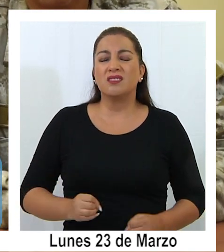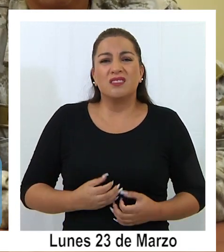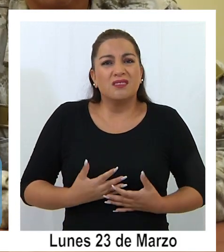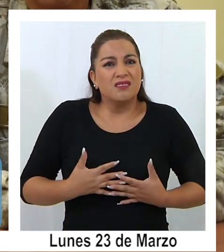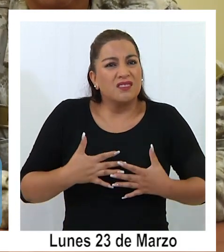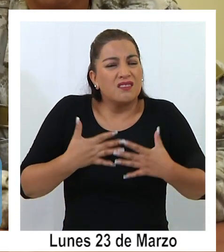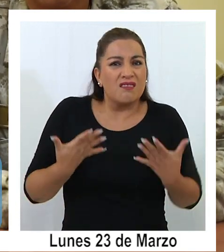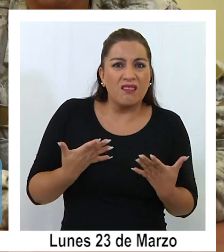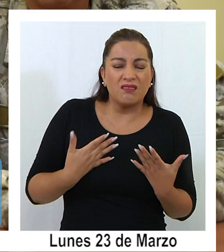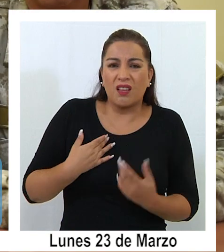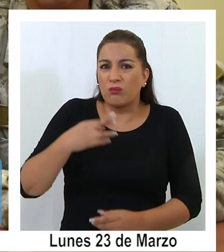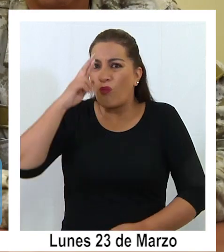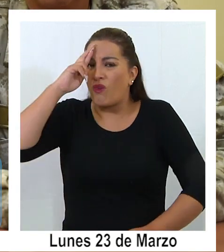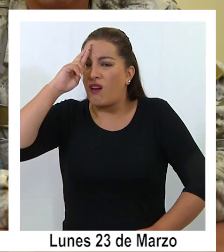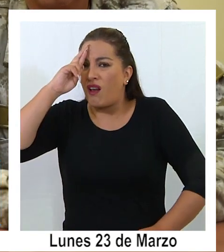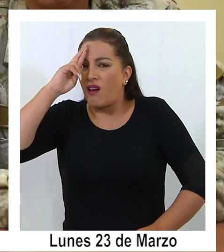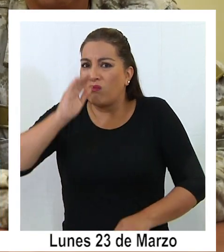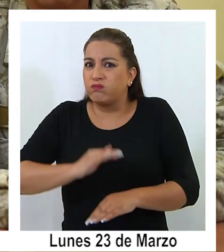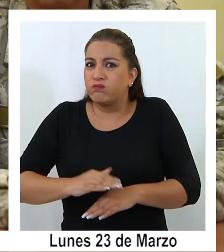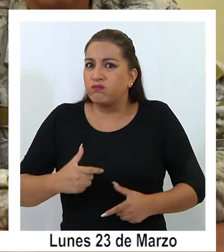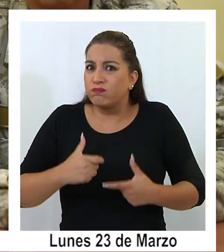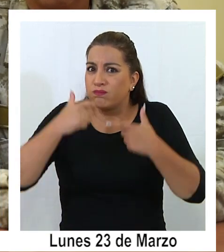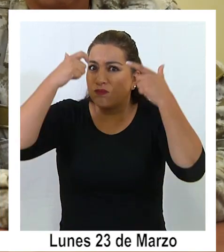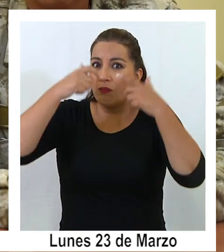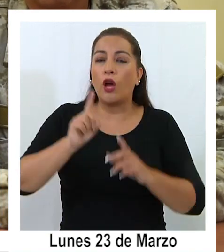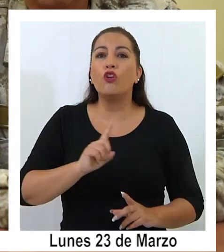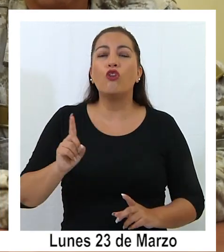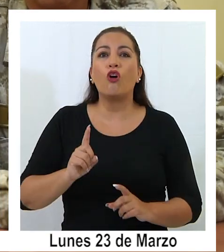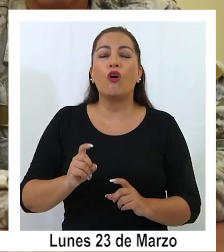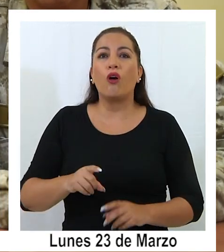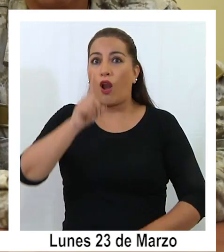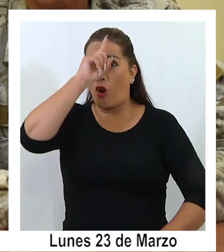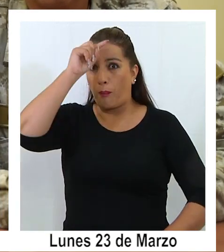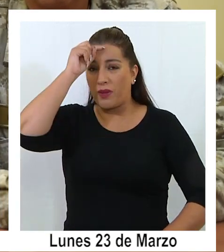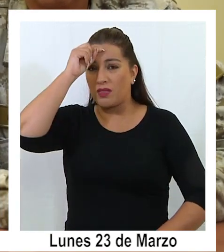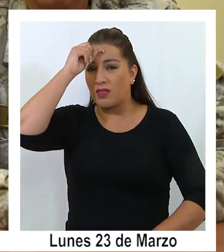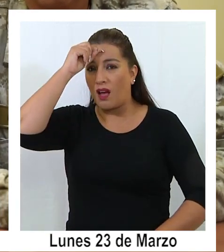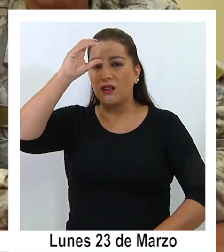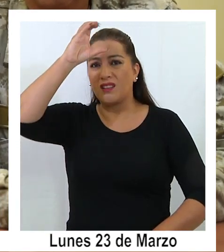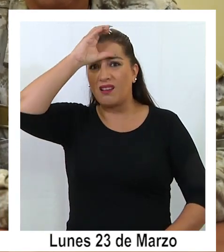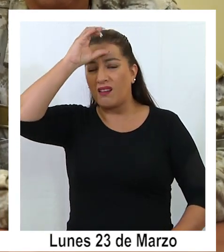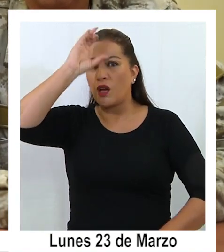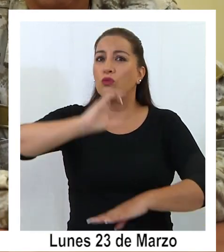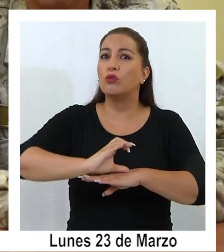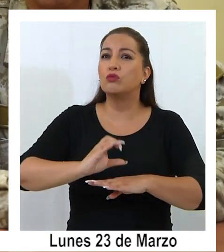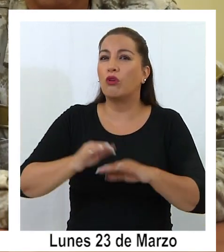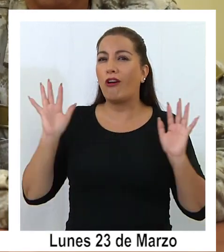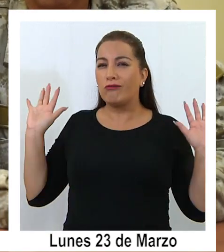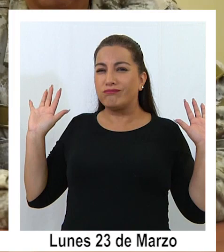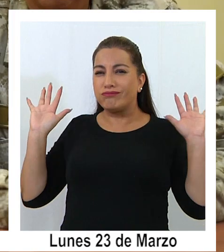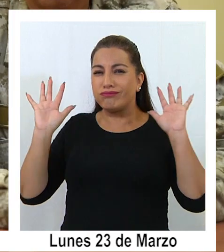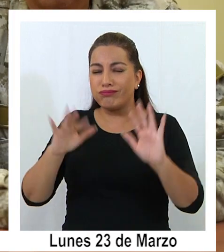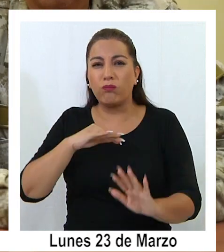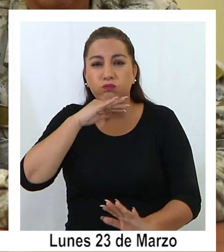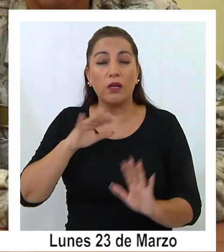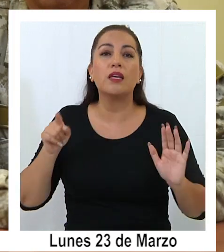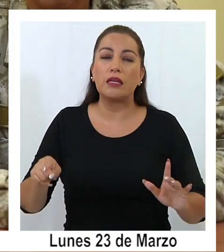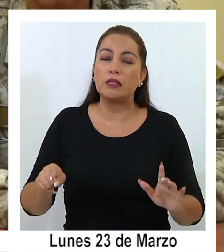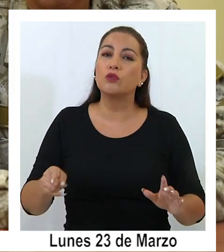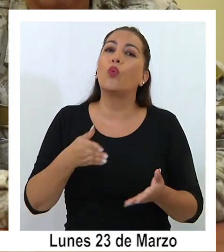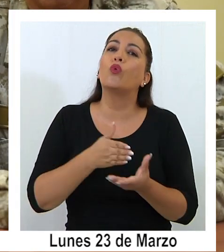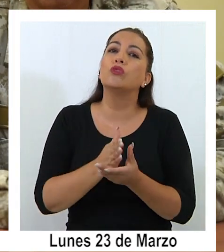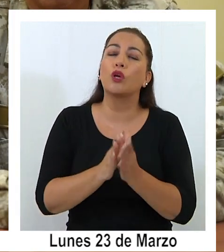nivel de afectación que concurran a hacerse los exámenes para no congestionar los centros donde estamos haciendo los exámenes. Esa es una